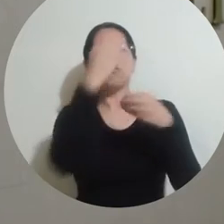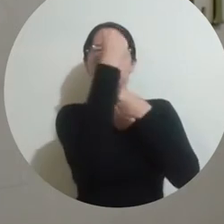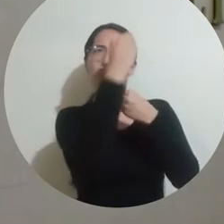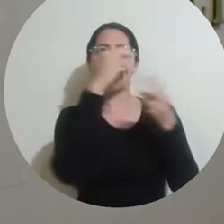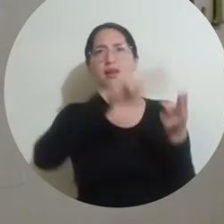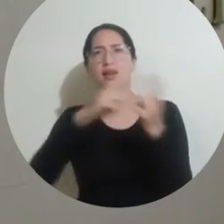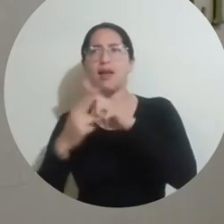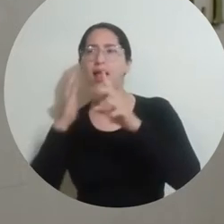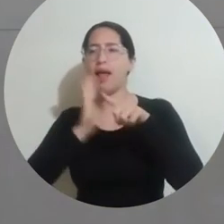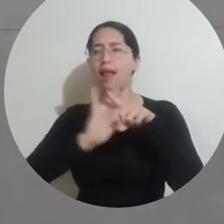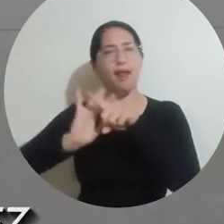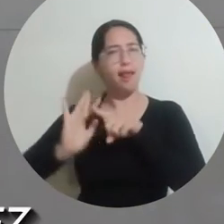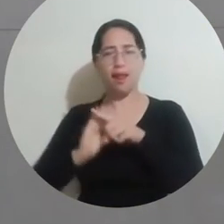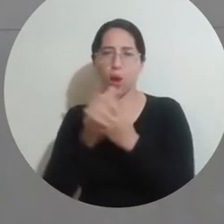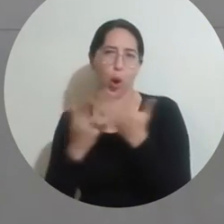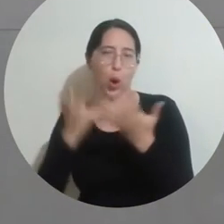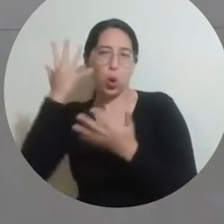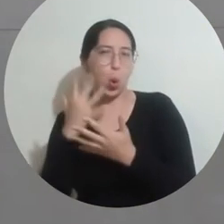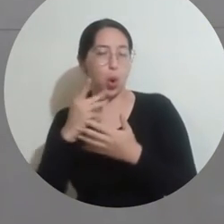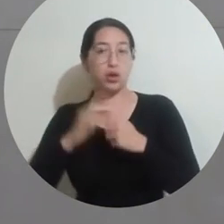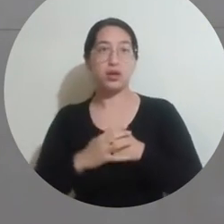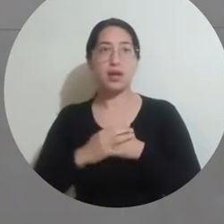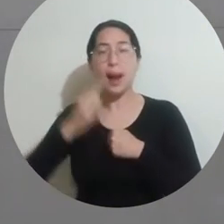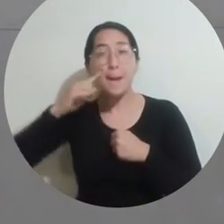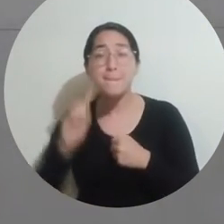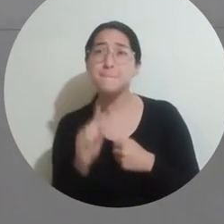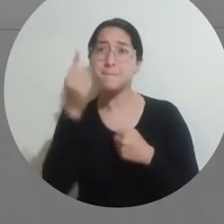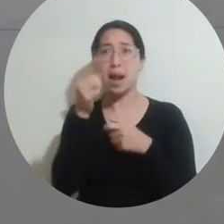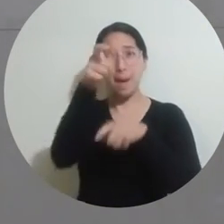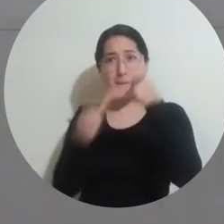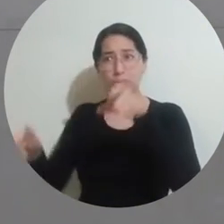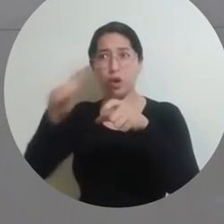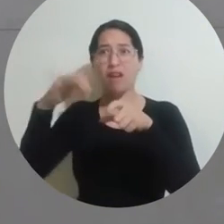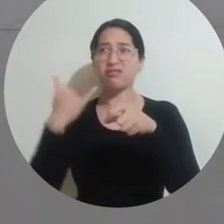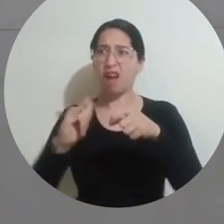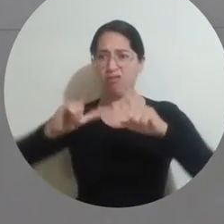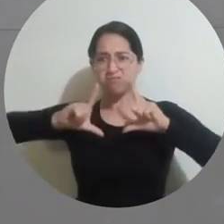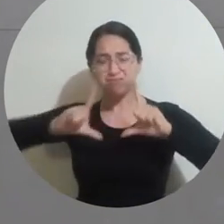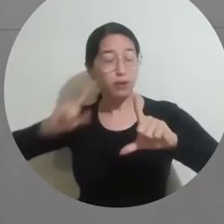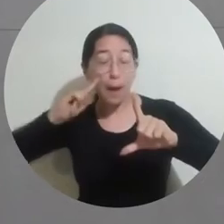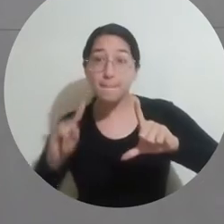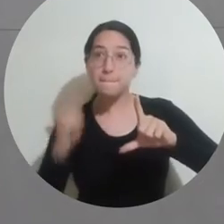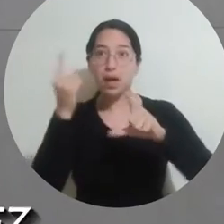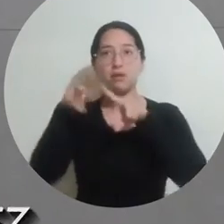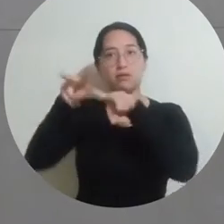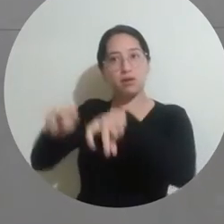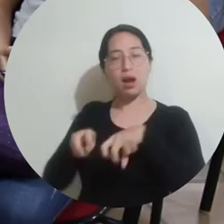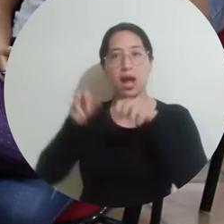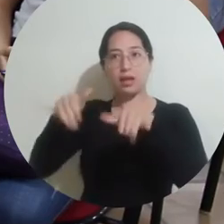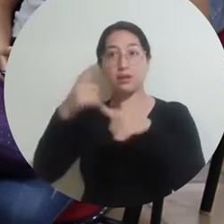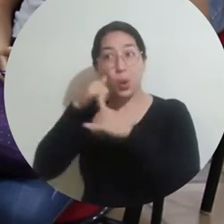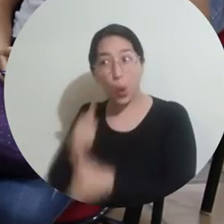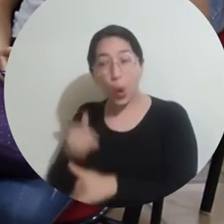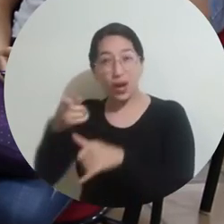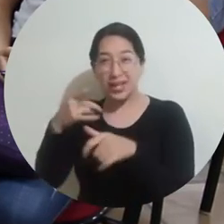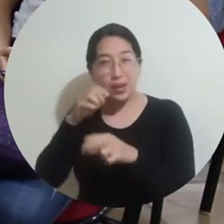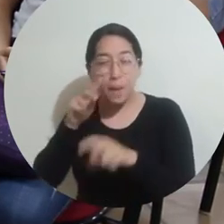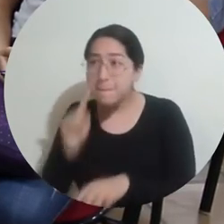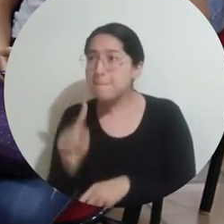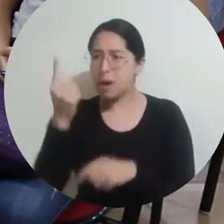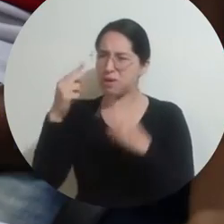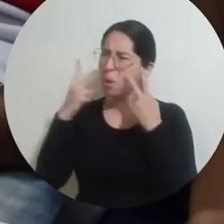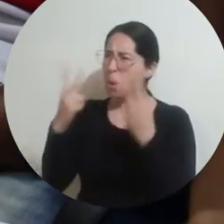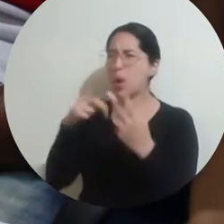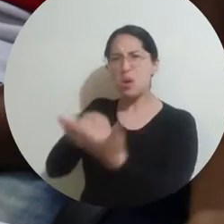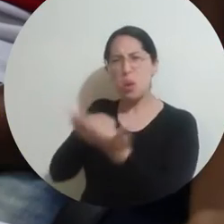ámbito actualmente a la Universidad. Conocer a las primeras personas que se graduaron de nuestro programa es algo maravilloso porque eso